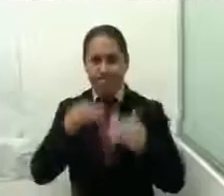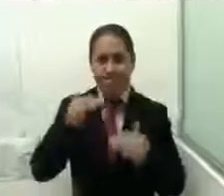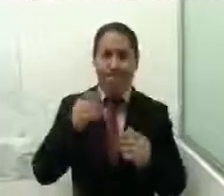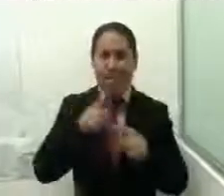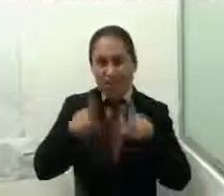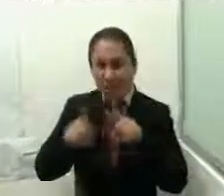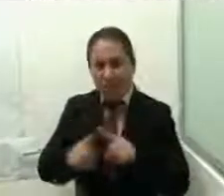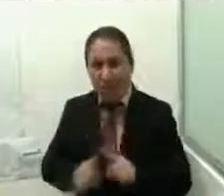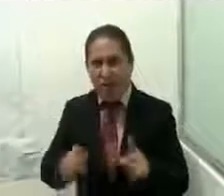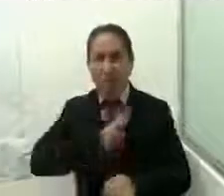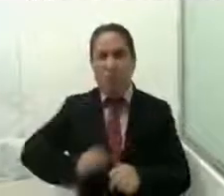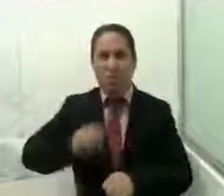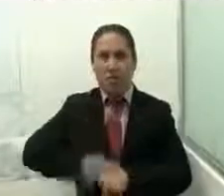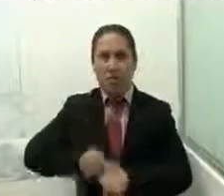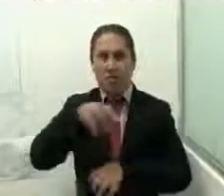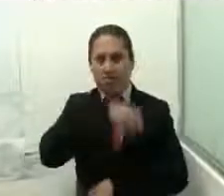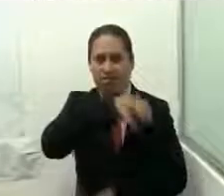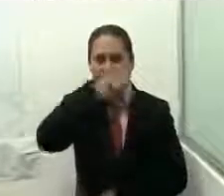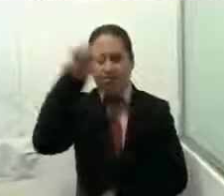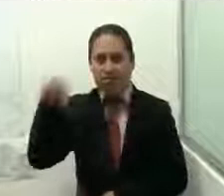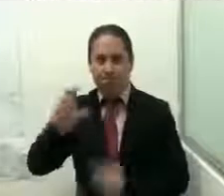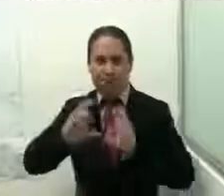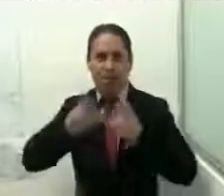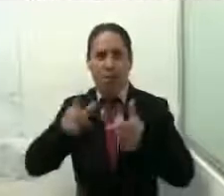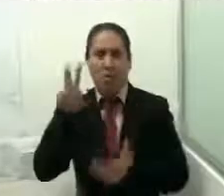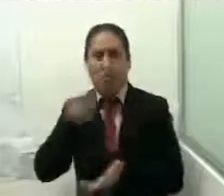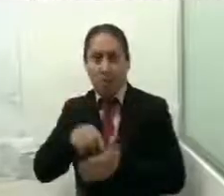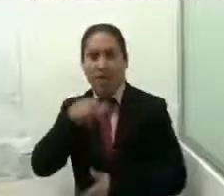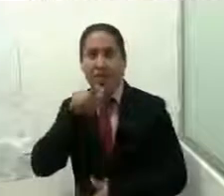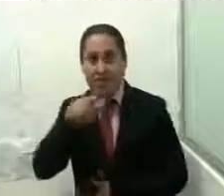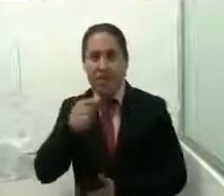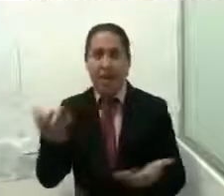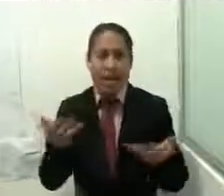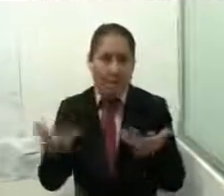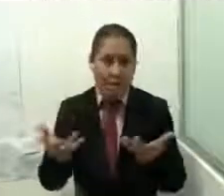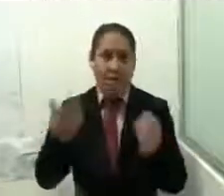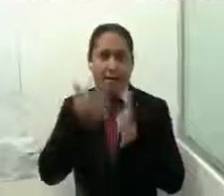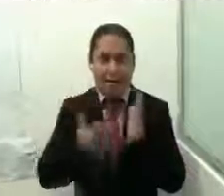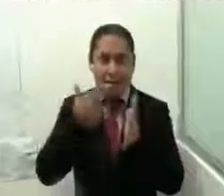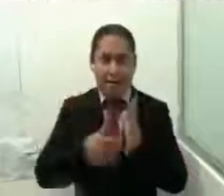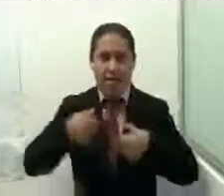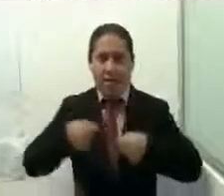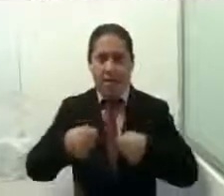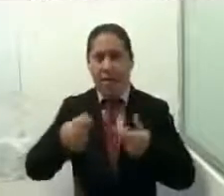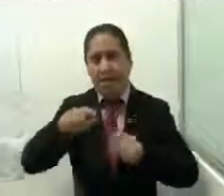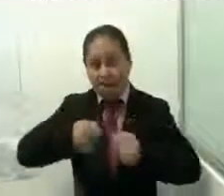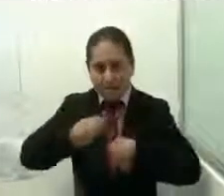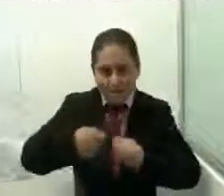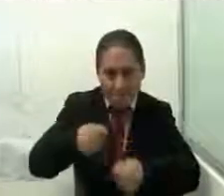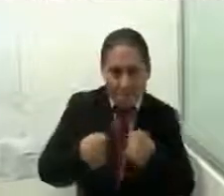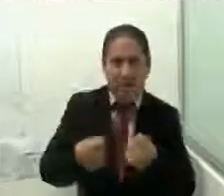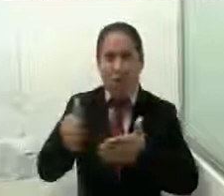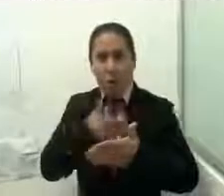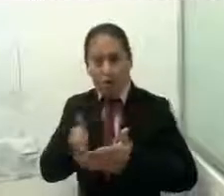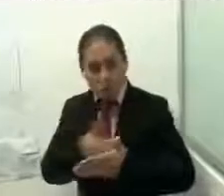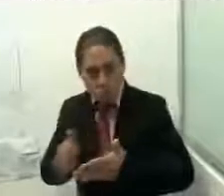municipios de la entidad. Por lo que en el año 2017, se realizaron talleres de bordado, panadería, repostería, entre otros,